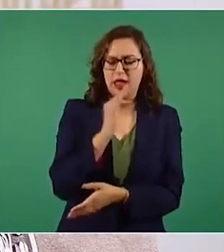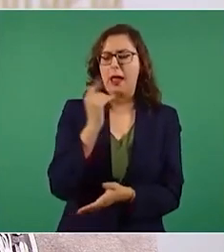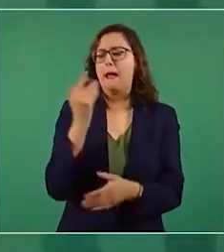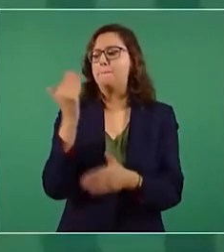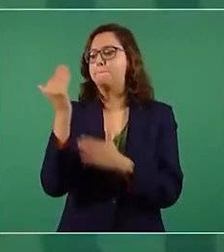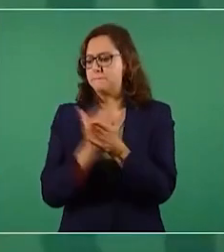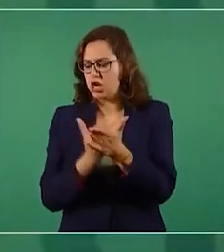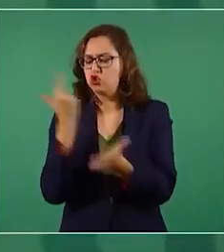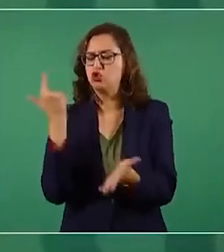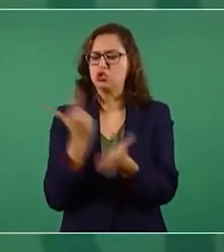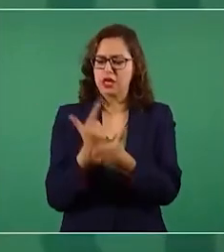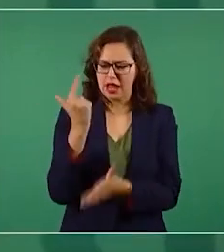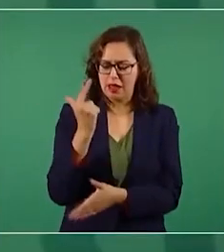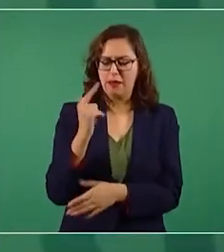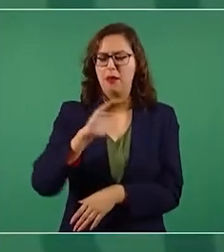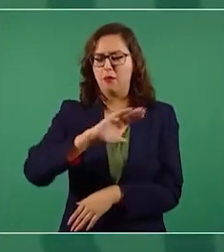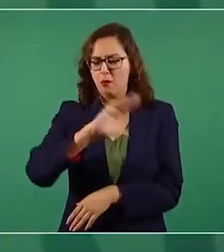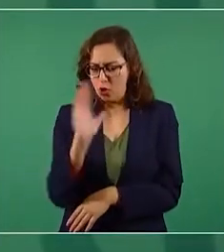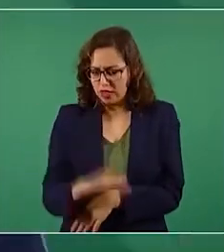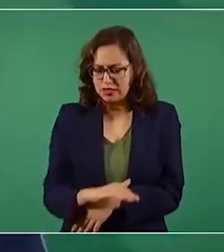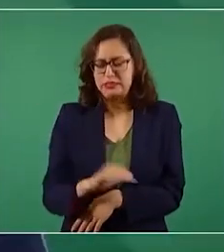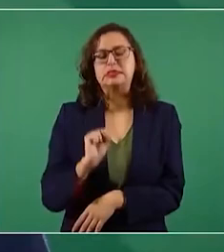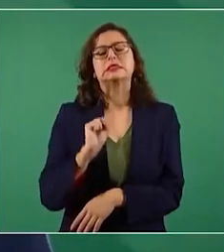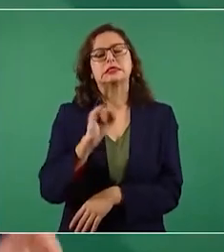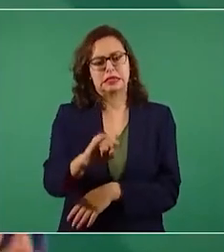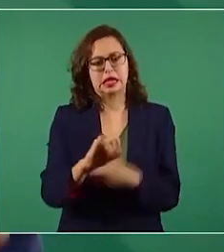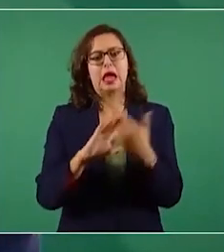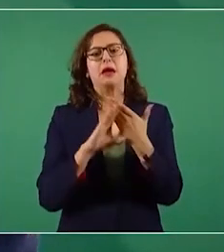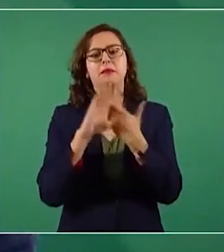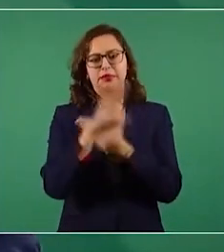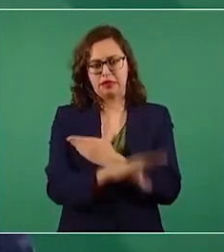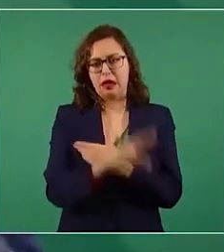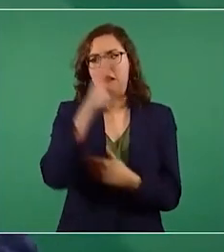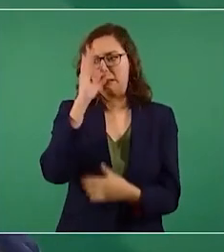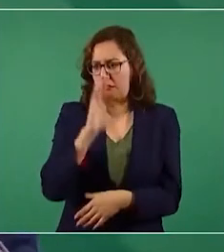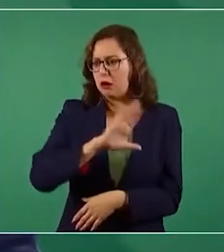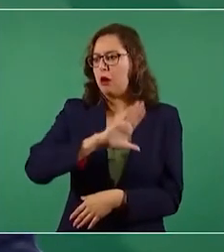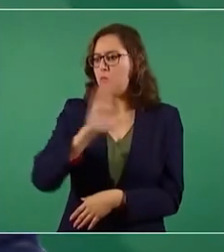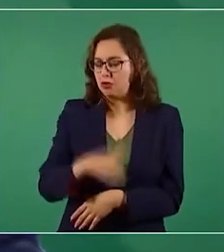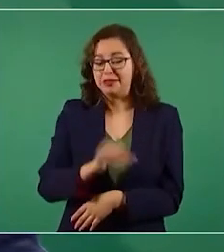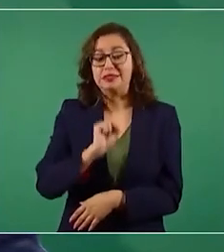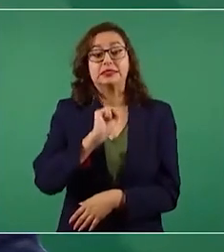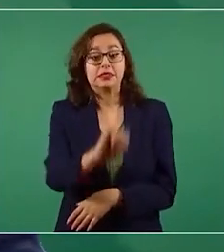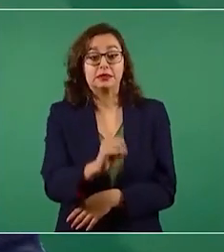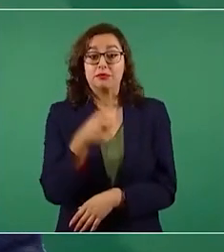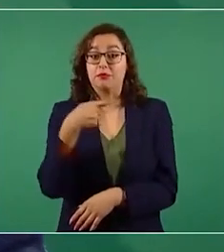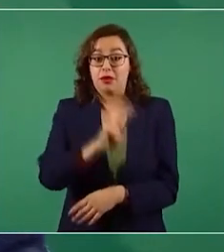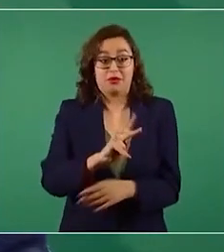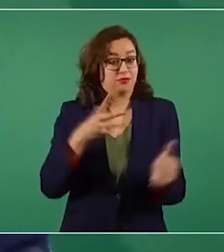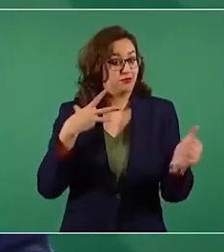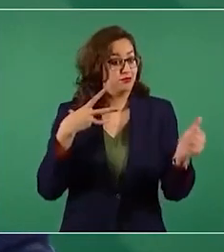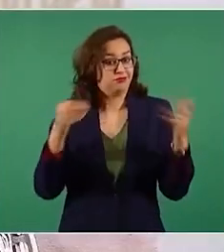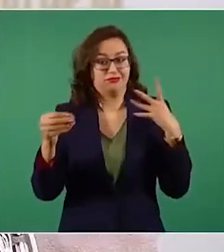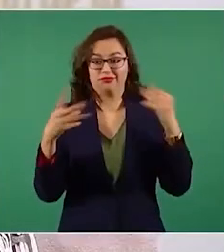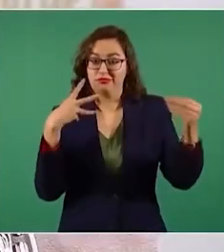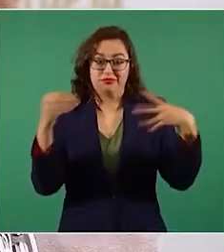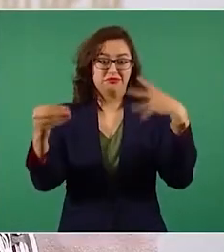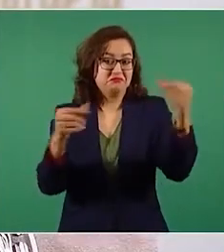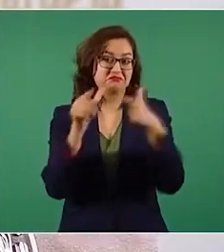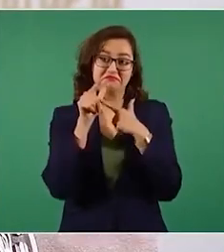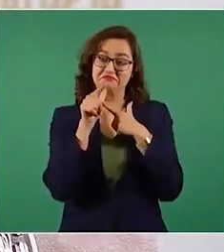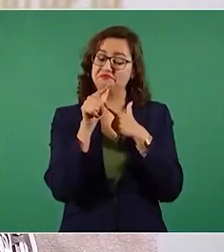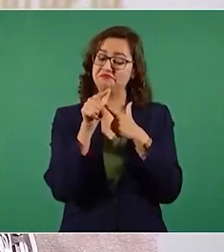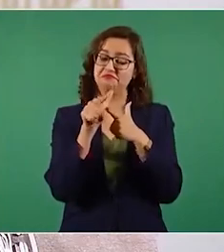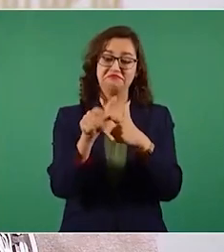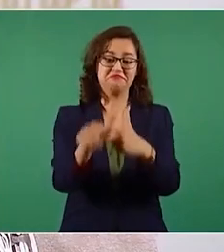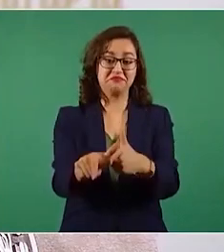y puede transmitir a pesar de que tenga la vacuna. Entonces, esto, en el contexto de la reapertura de las escuelas, también se ha